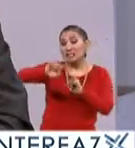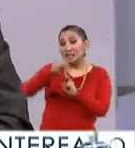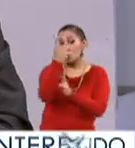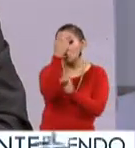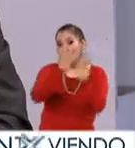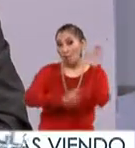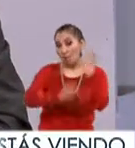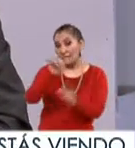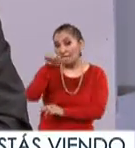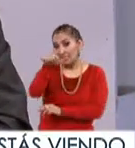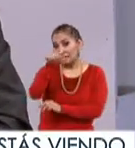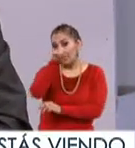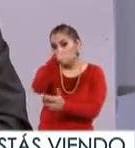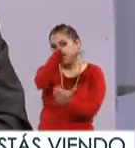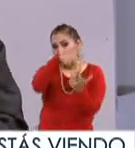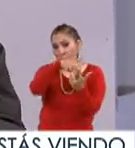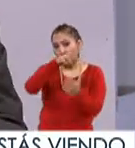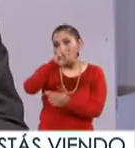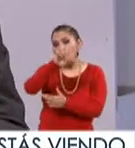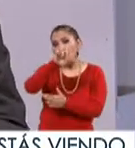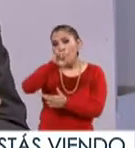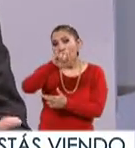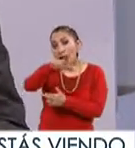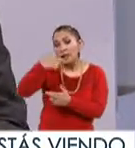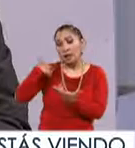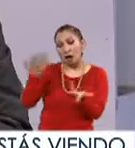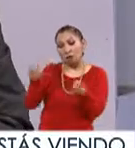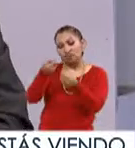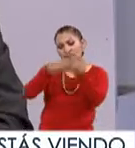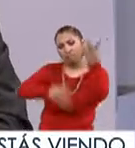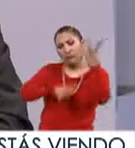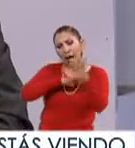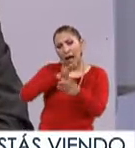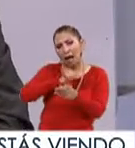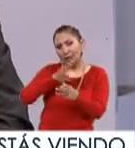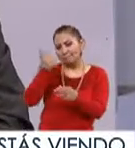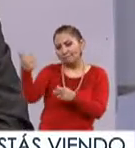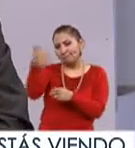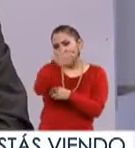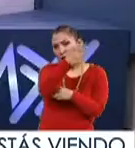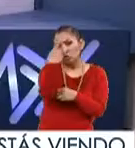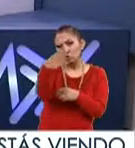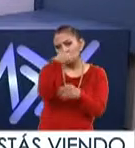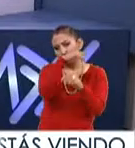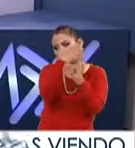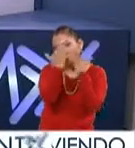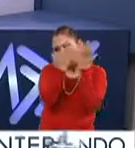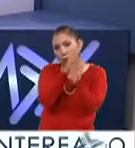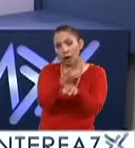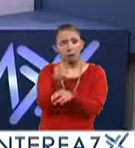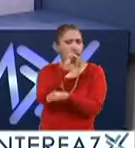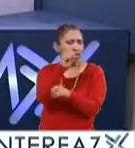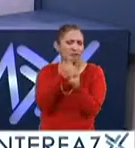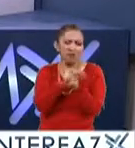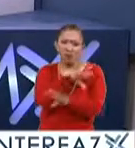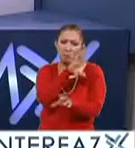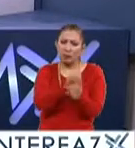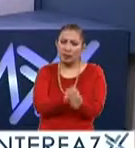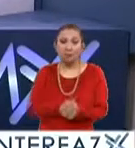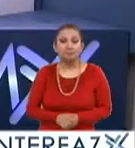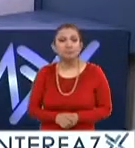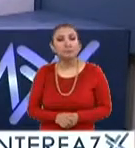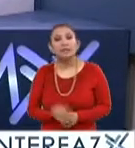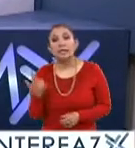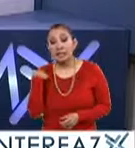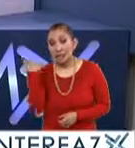normales, 16 son rurales y son las ofertas que dan y generan cada una de ellas. Viene toda la información ahí. Y